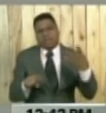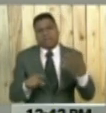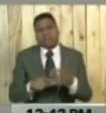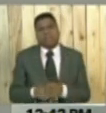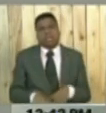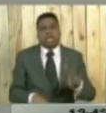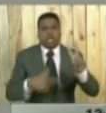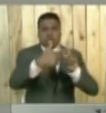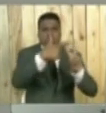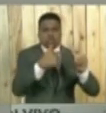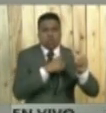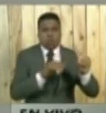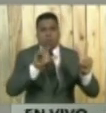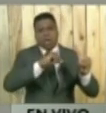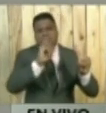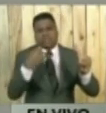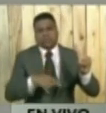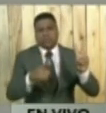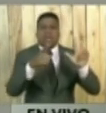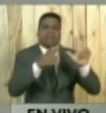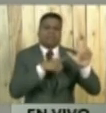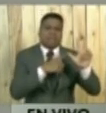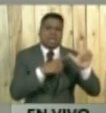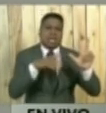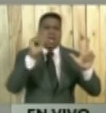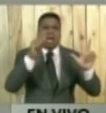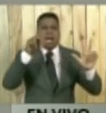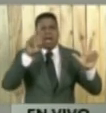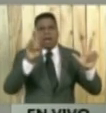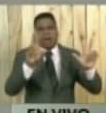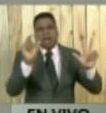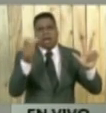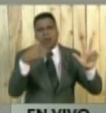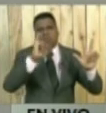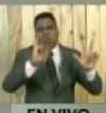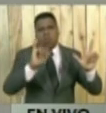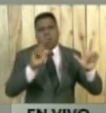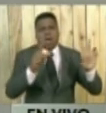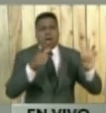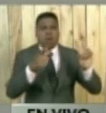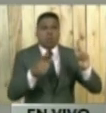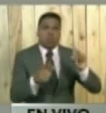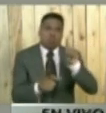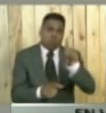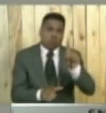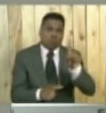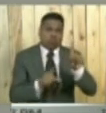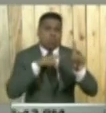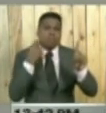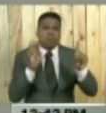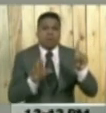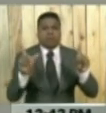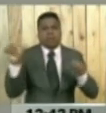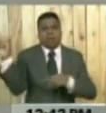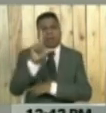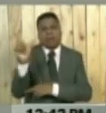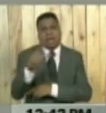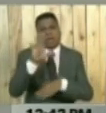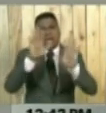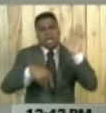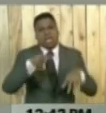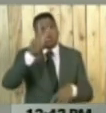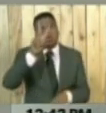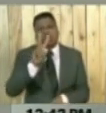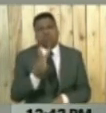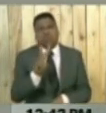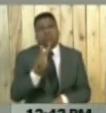dos en el Zulia, tres en Aragua, uno en Lara, uno en Monaga y doce en el